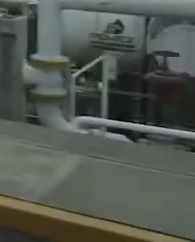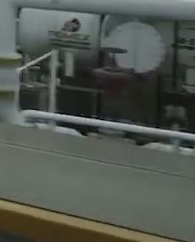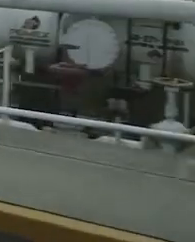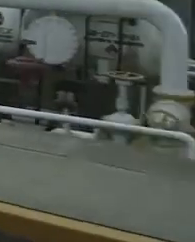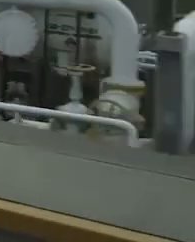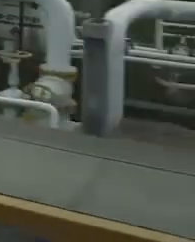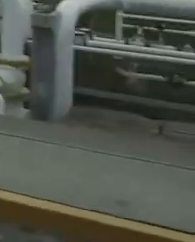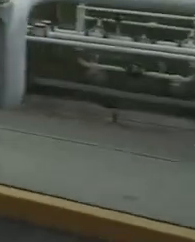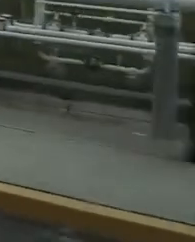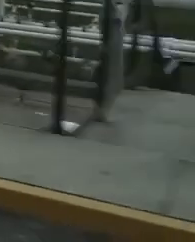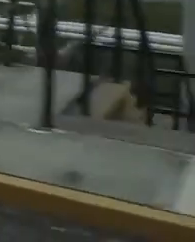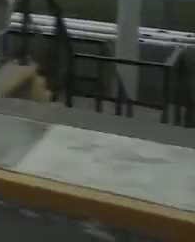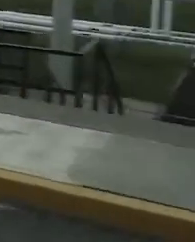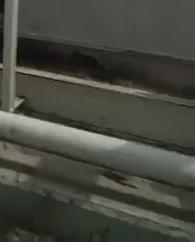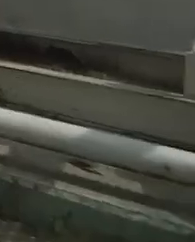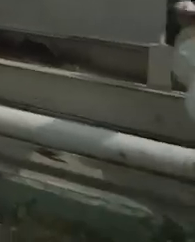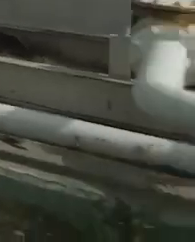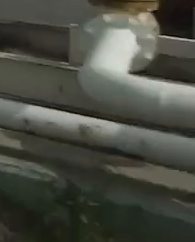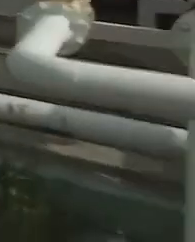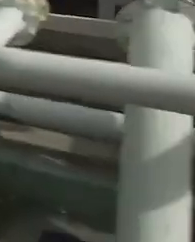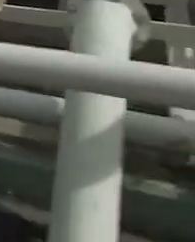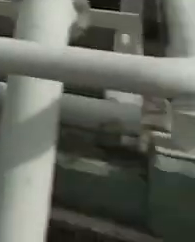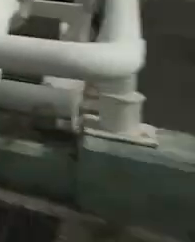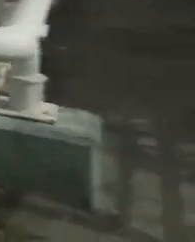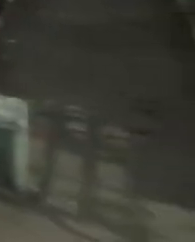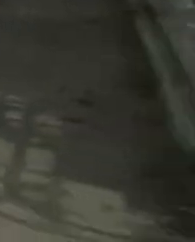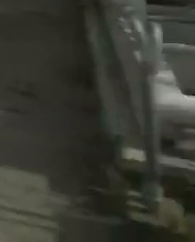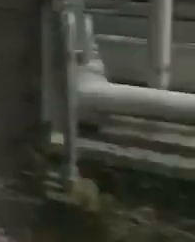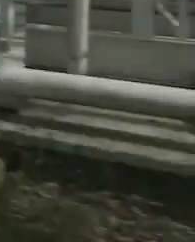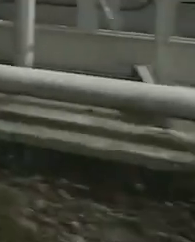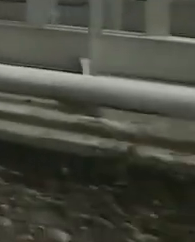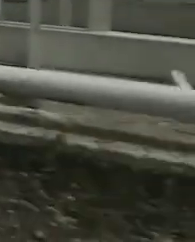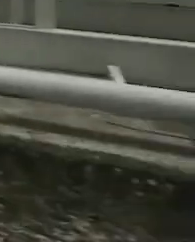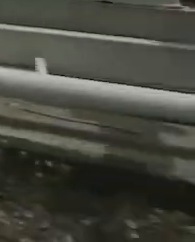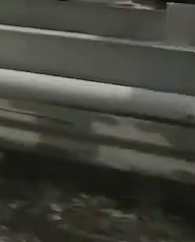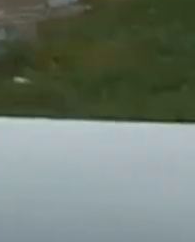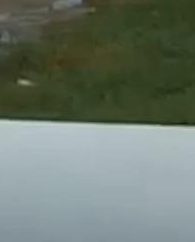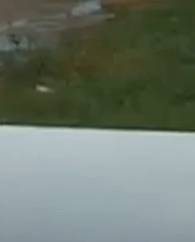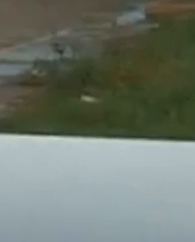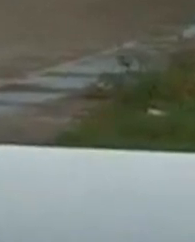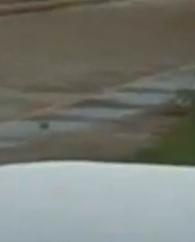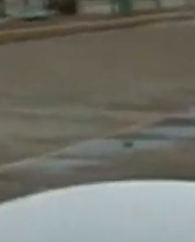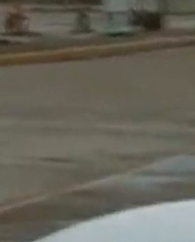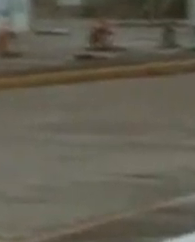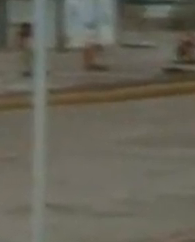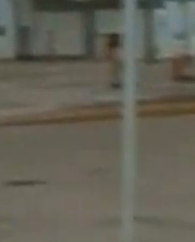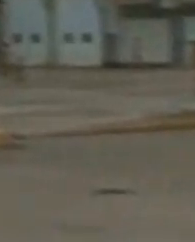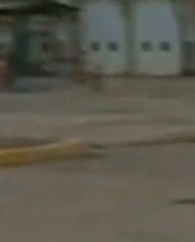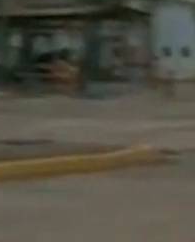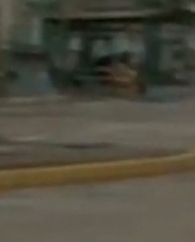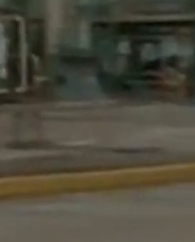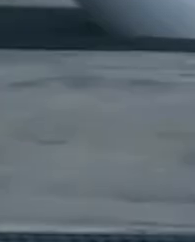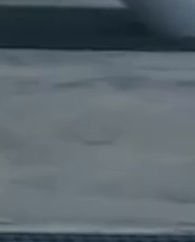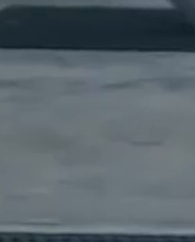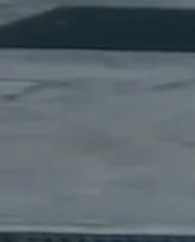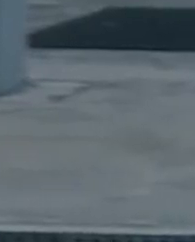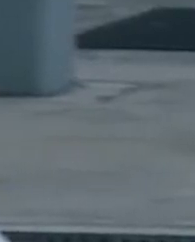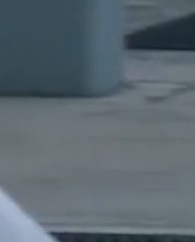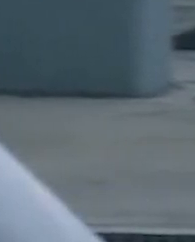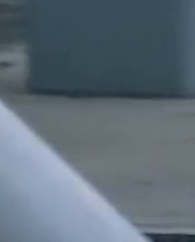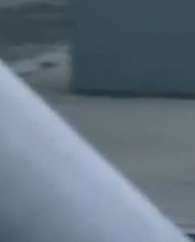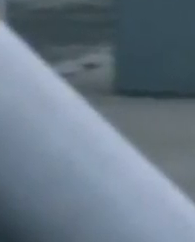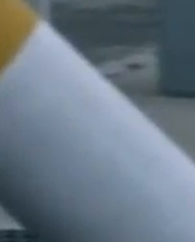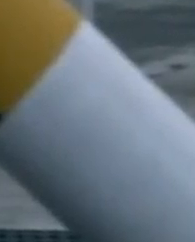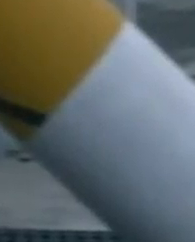Pemex activó un protocolo para proteger sus finanzas ante el escenario de precios bajos del petróleo. Entre los efectos